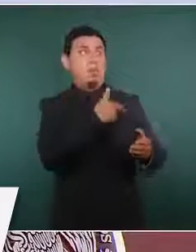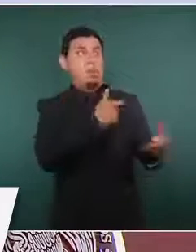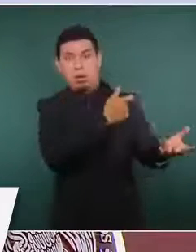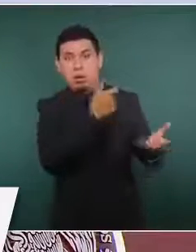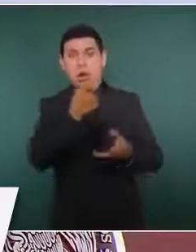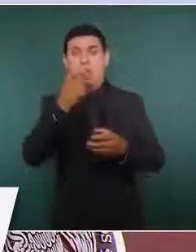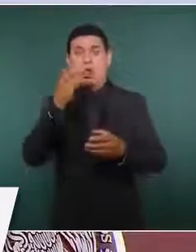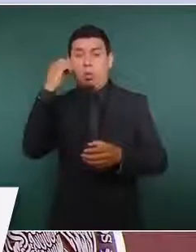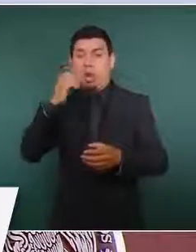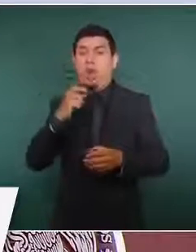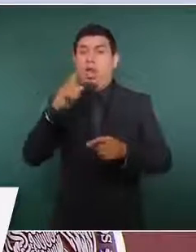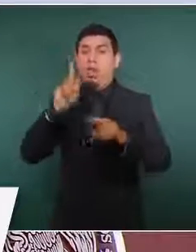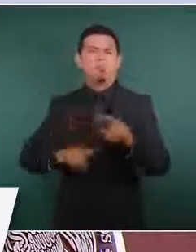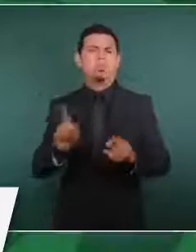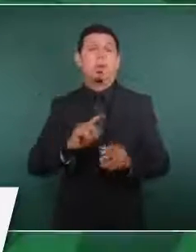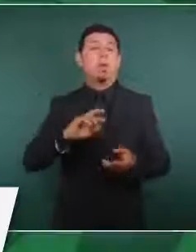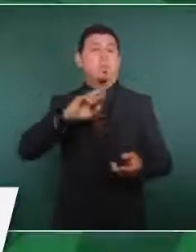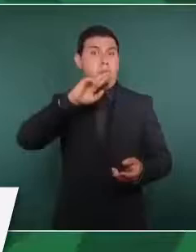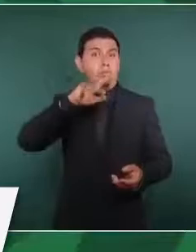Oaxaca, al contrario,